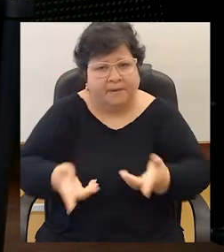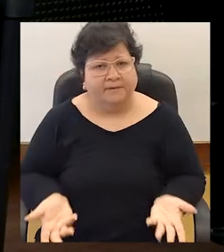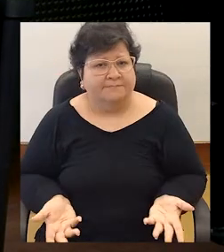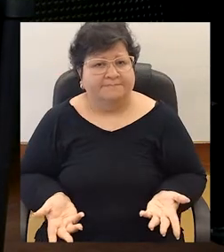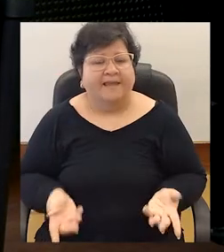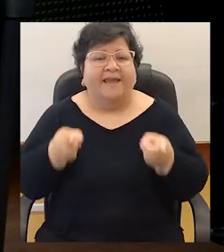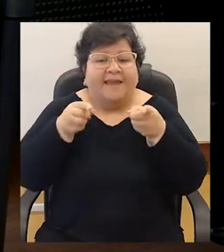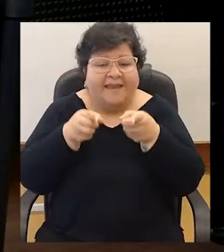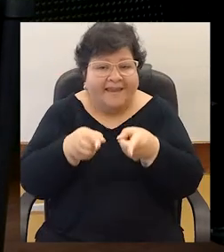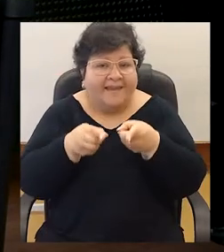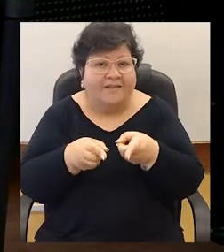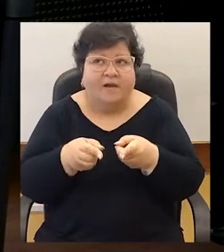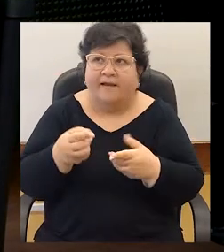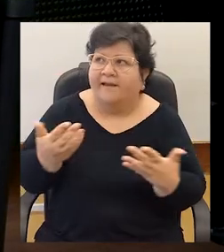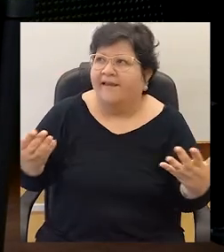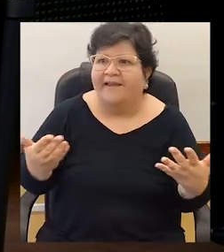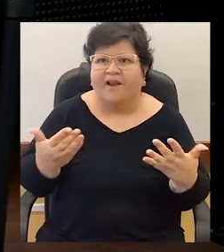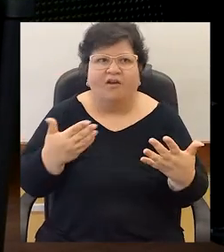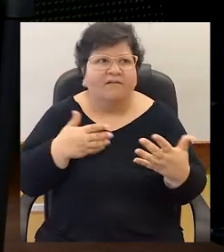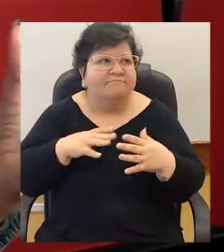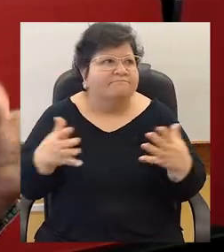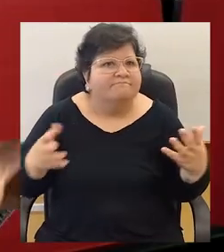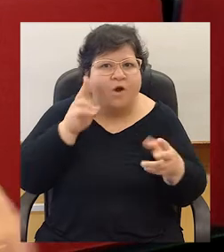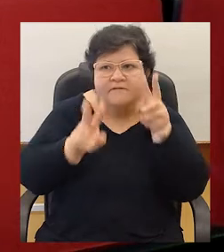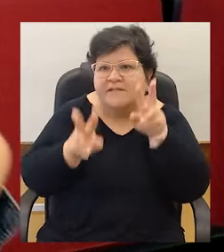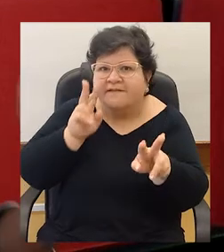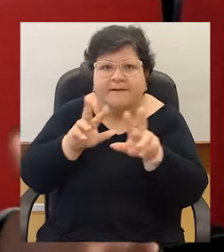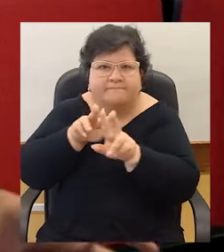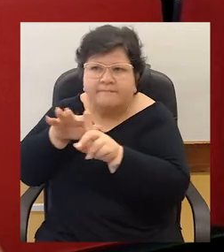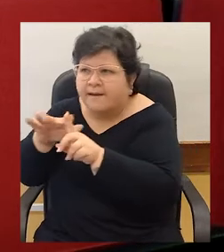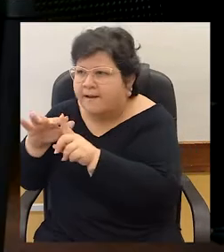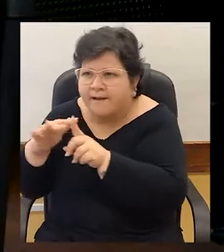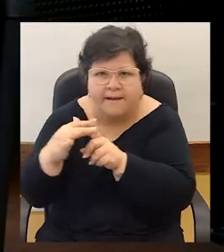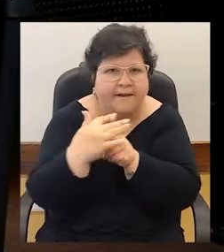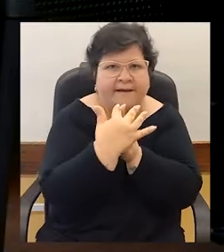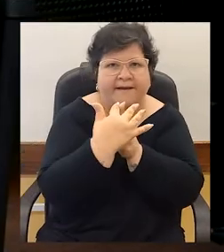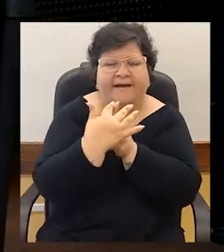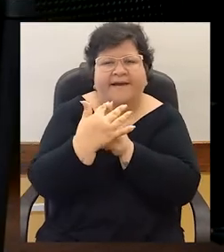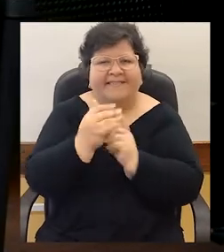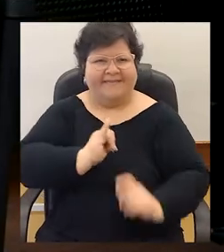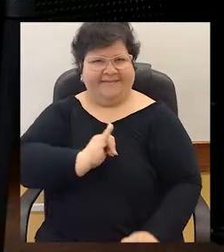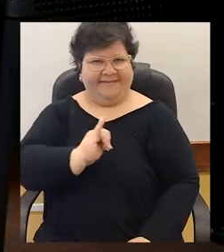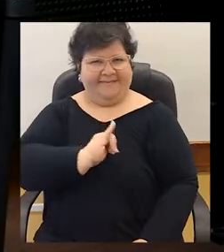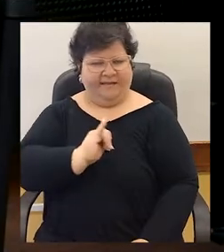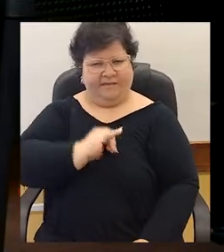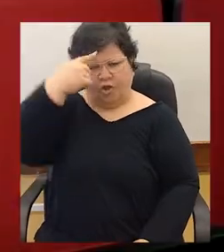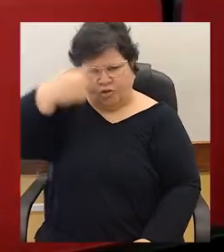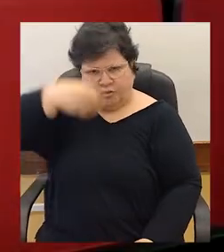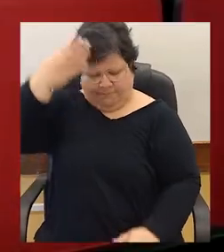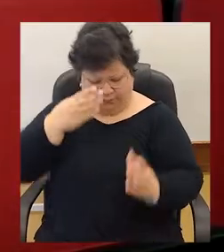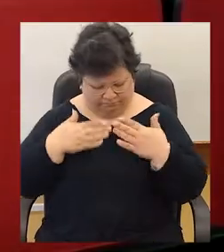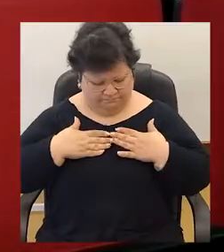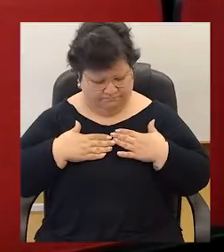salir a explorar el mundo, a desarrollar su identidad, su autoconcepto, quiénes son, qué